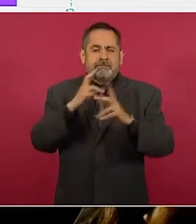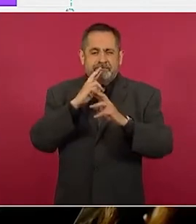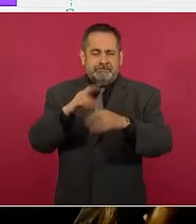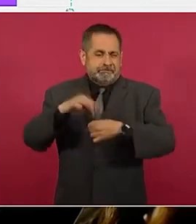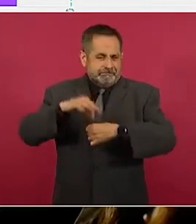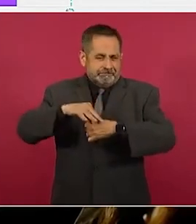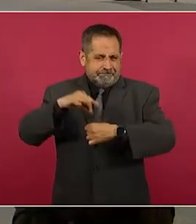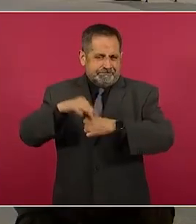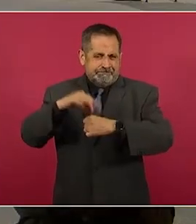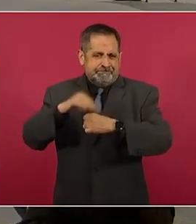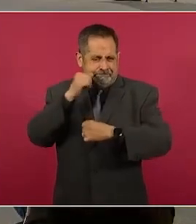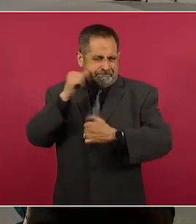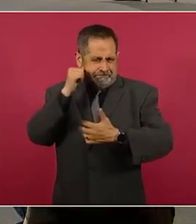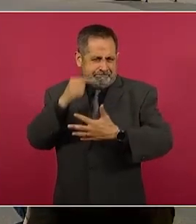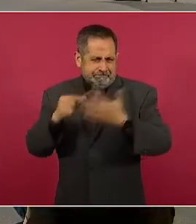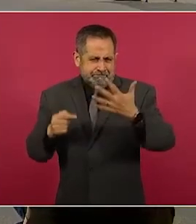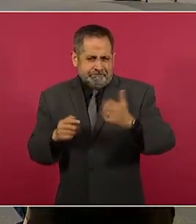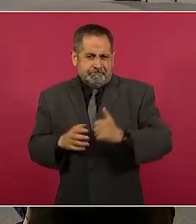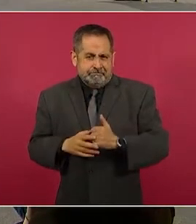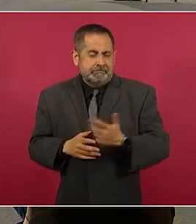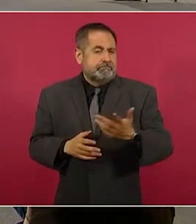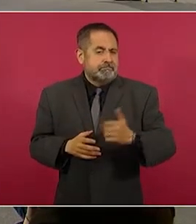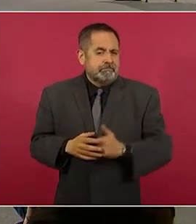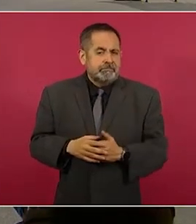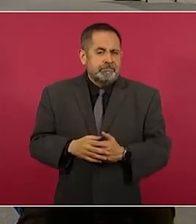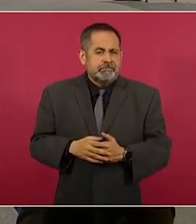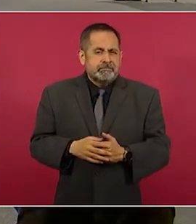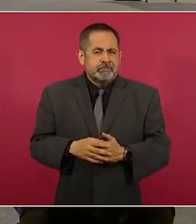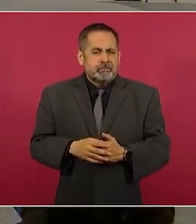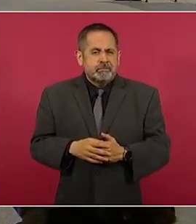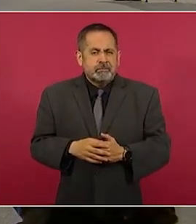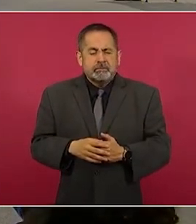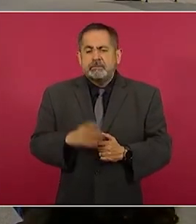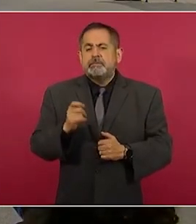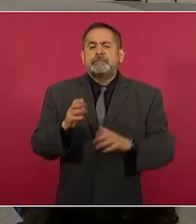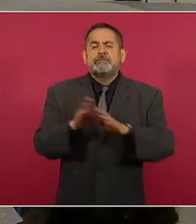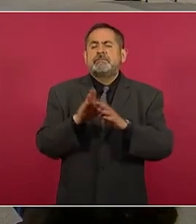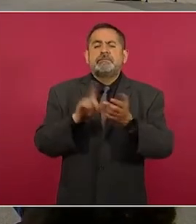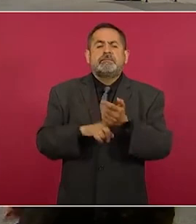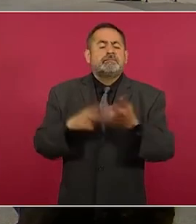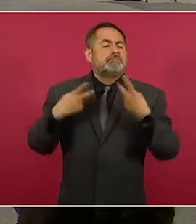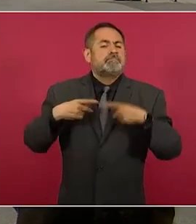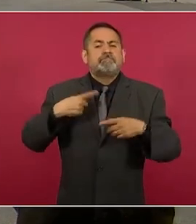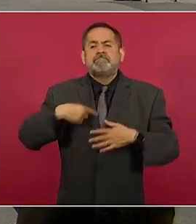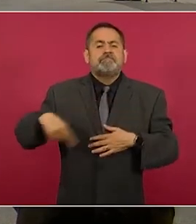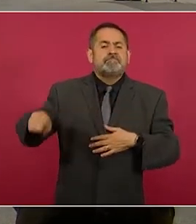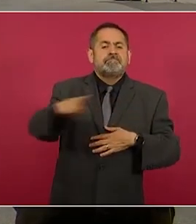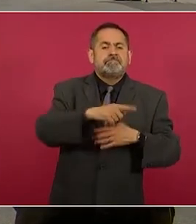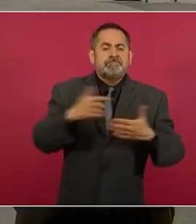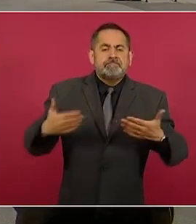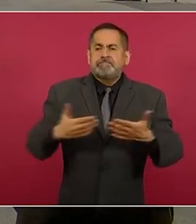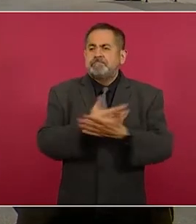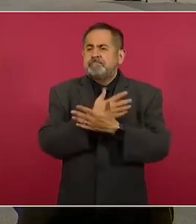cómo participaron los ciudadanos